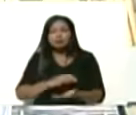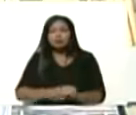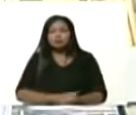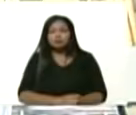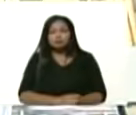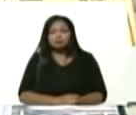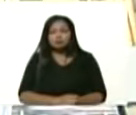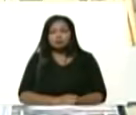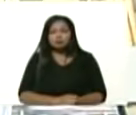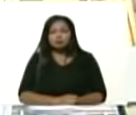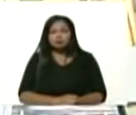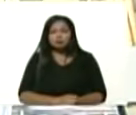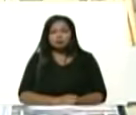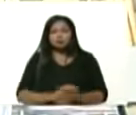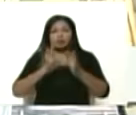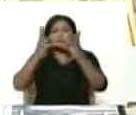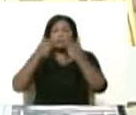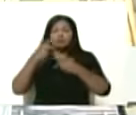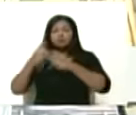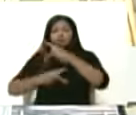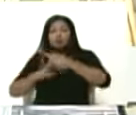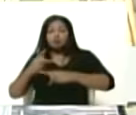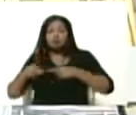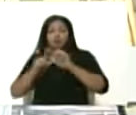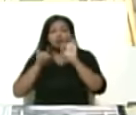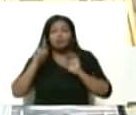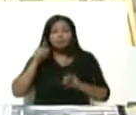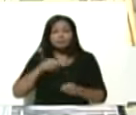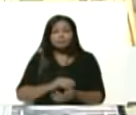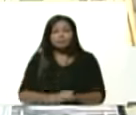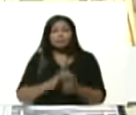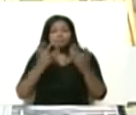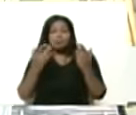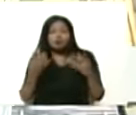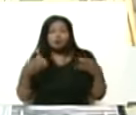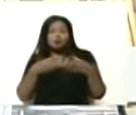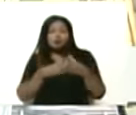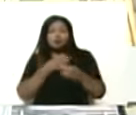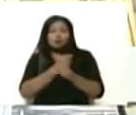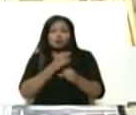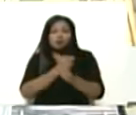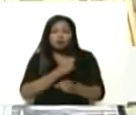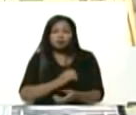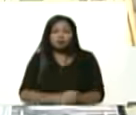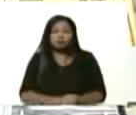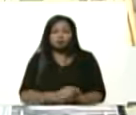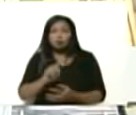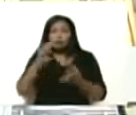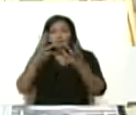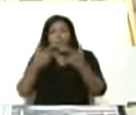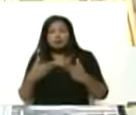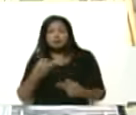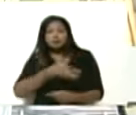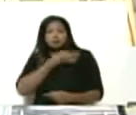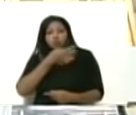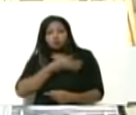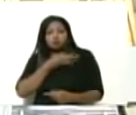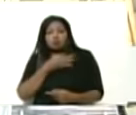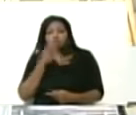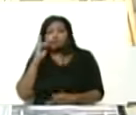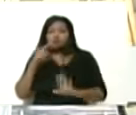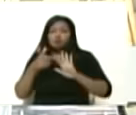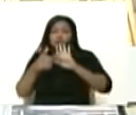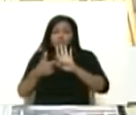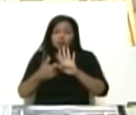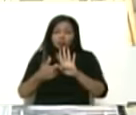de una empresa productiva en manos de la clase obrera una empresa socialista que está demostrando